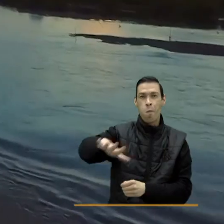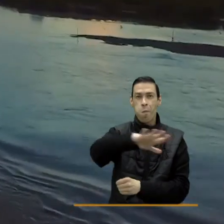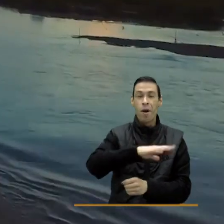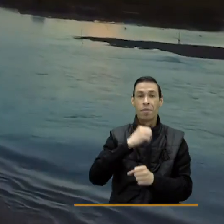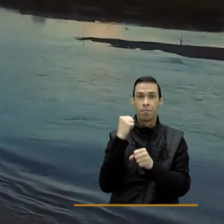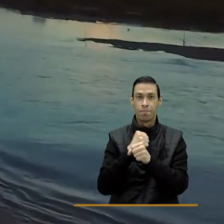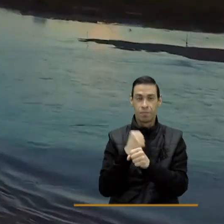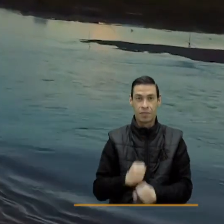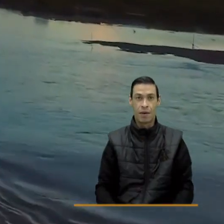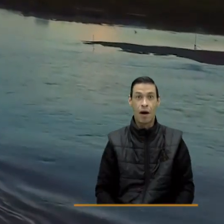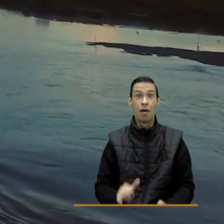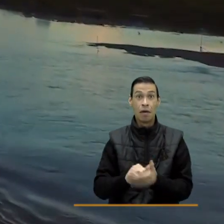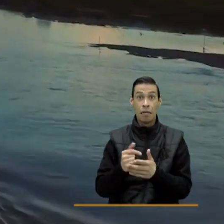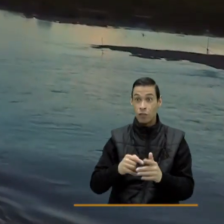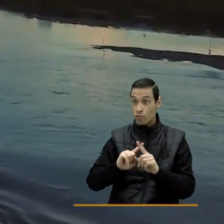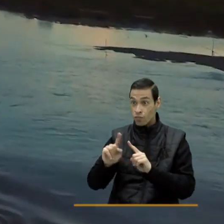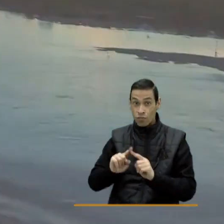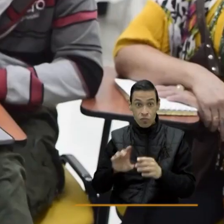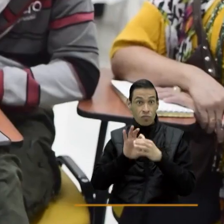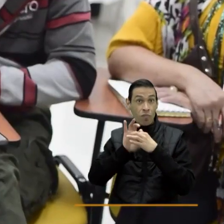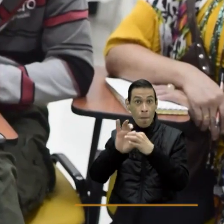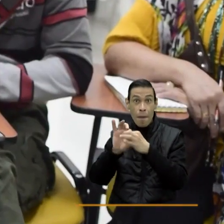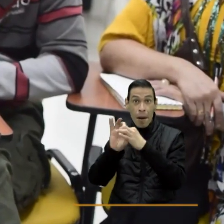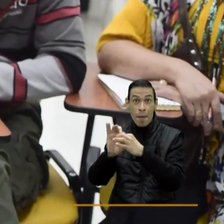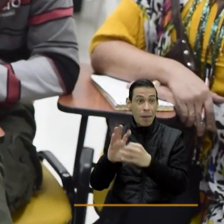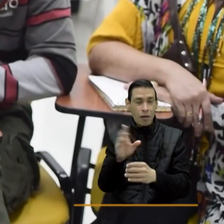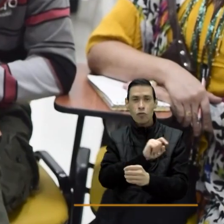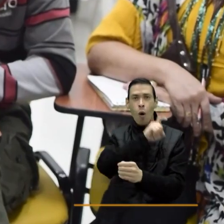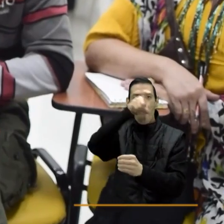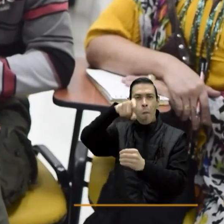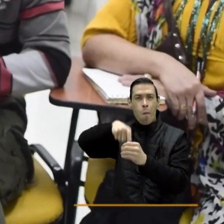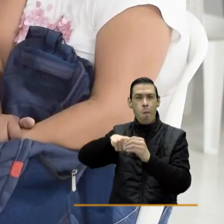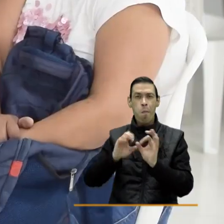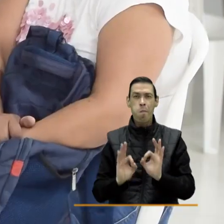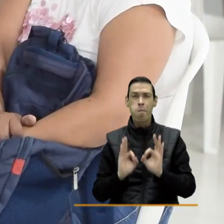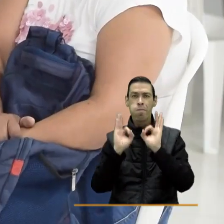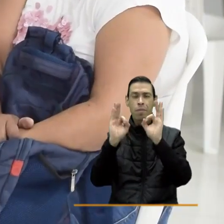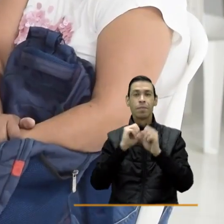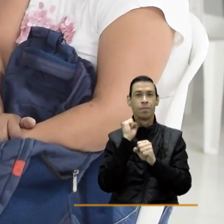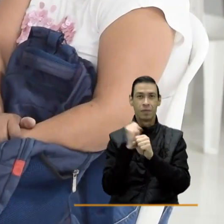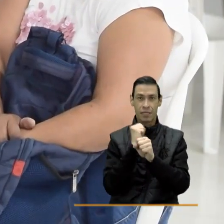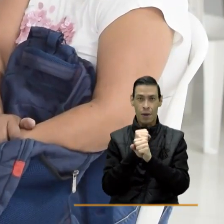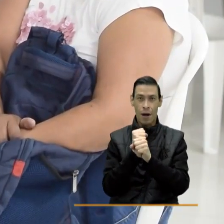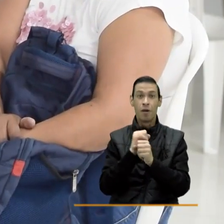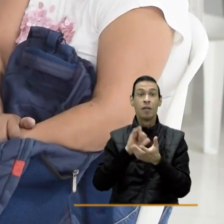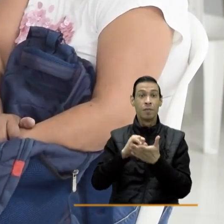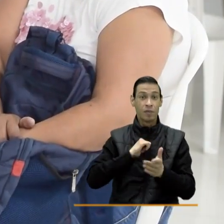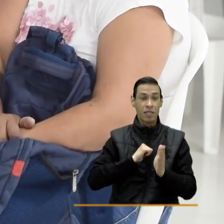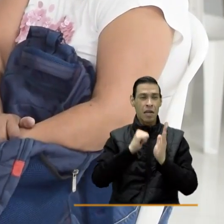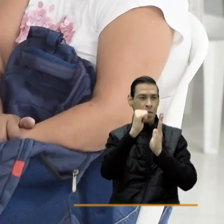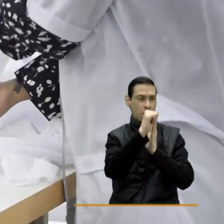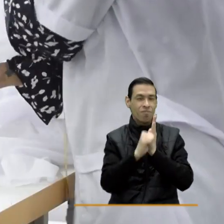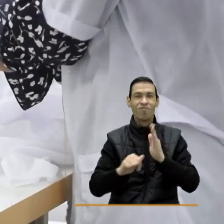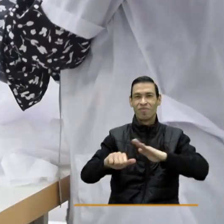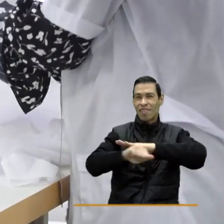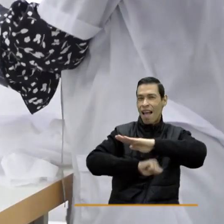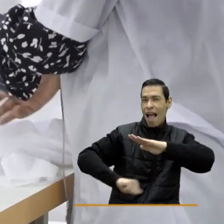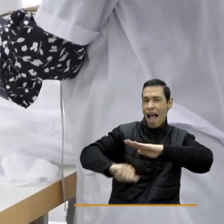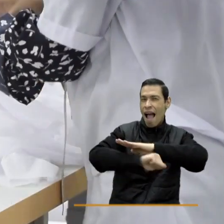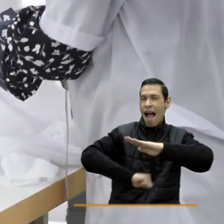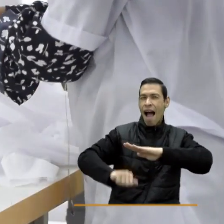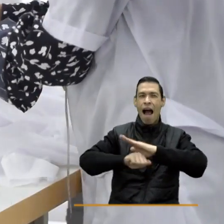logrado muy buenas alianzas y excelentes resultados para la inserción laboral. Es así como se han desarrollado programas en áreas agropecuarias y